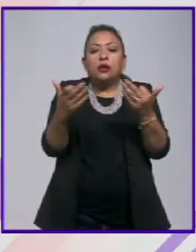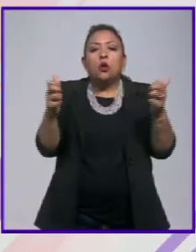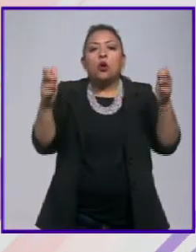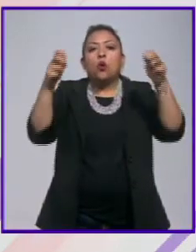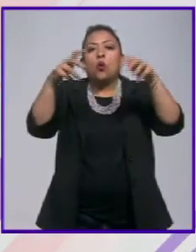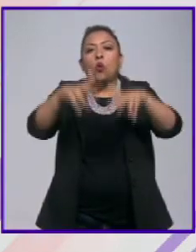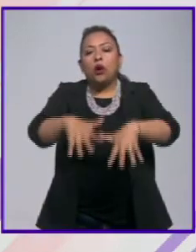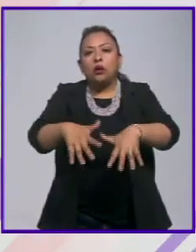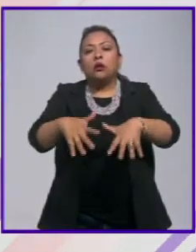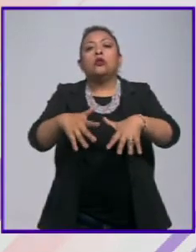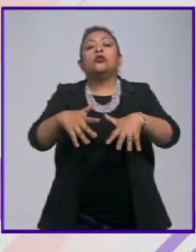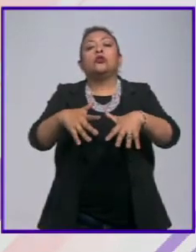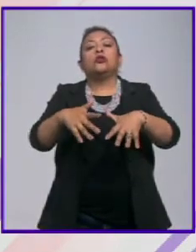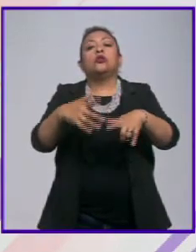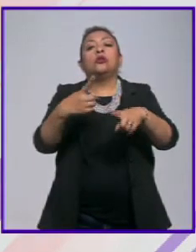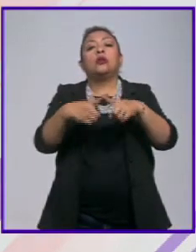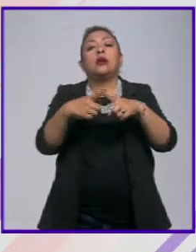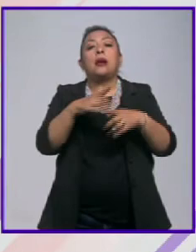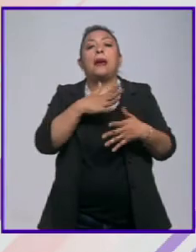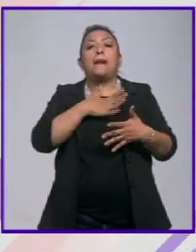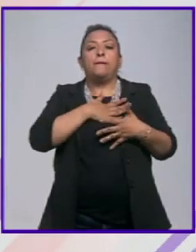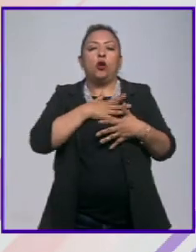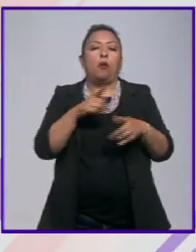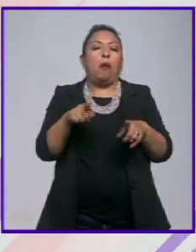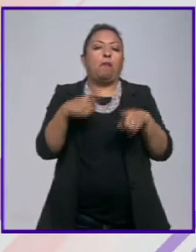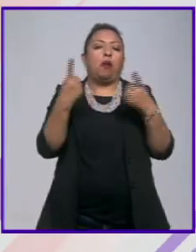encuentros y desencuentros del amor